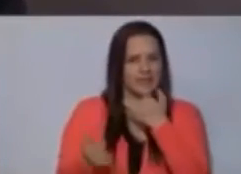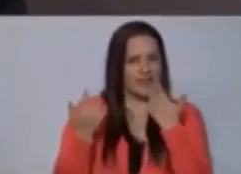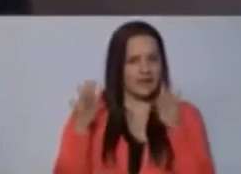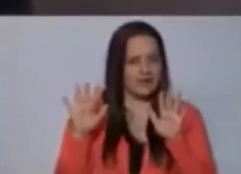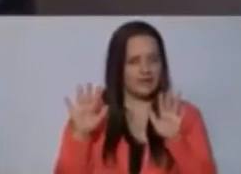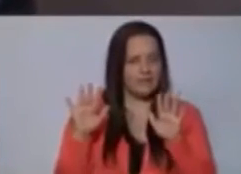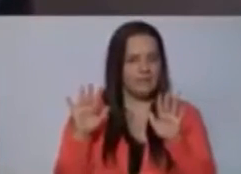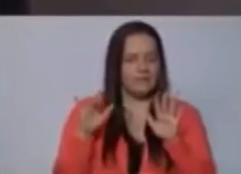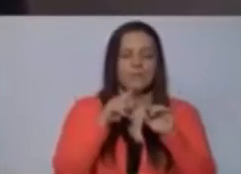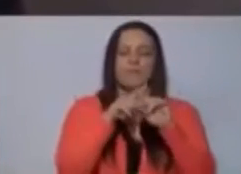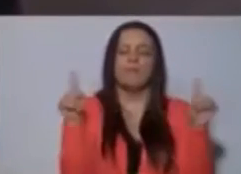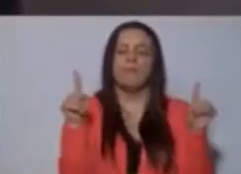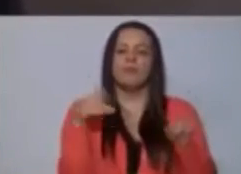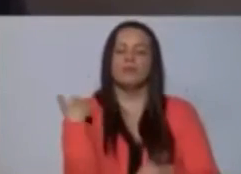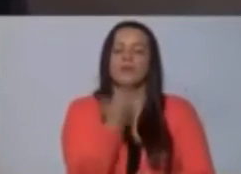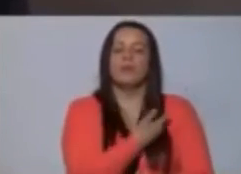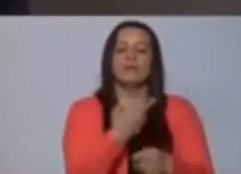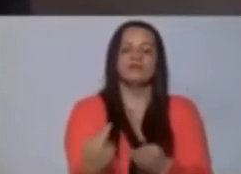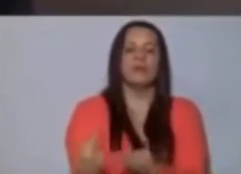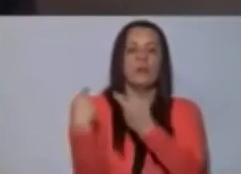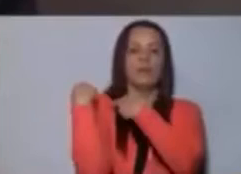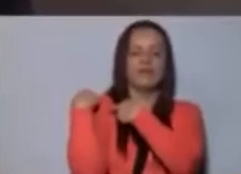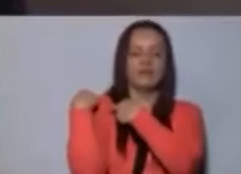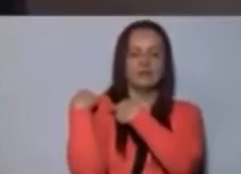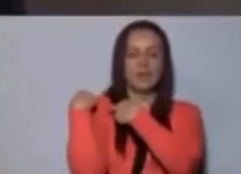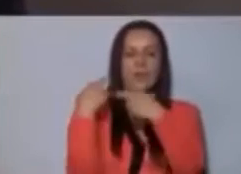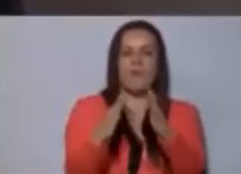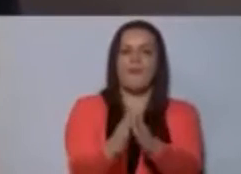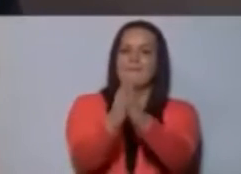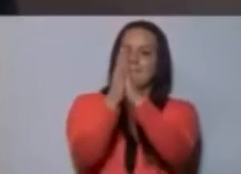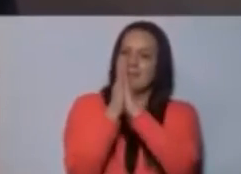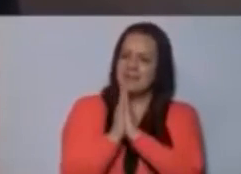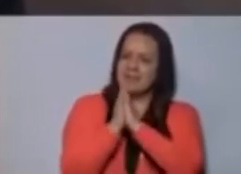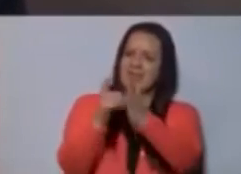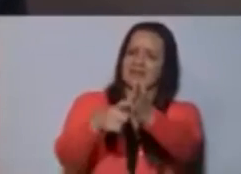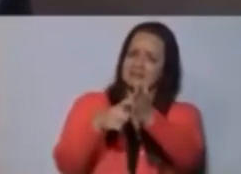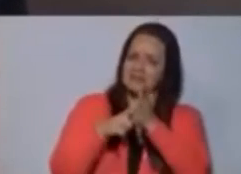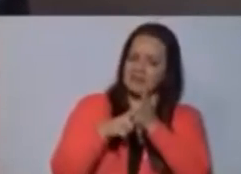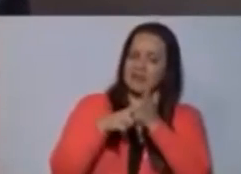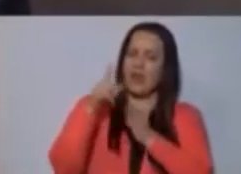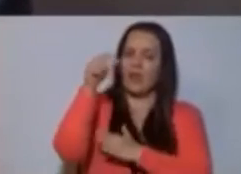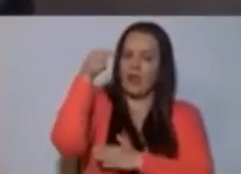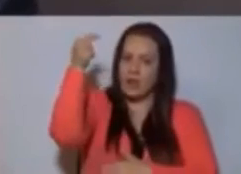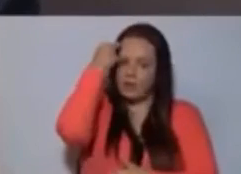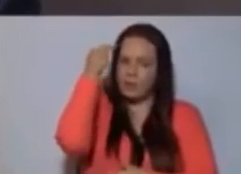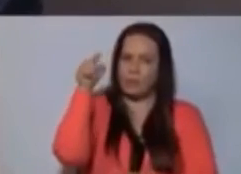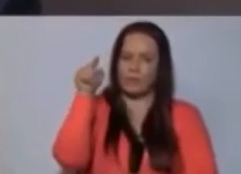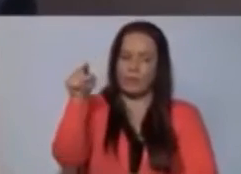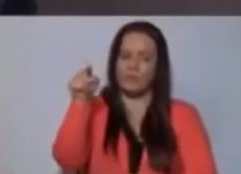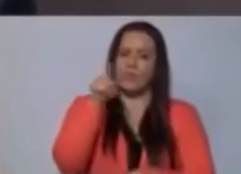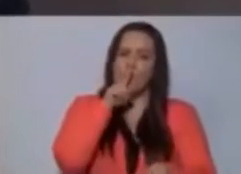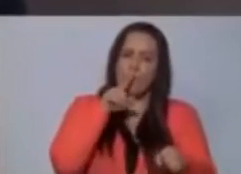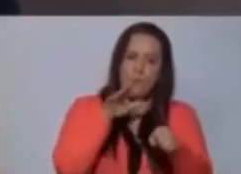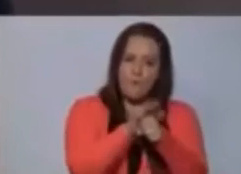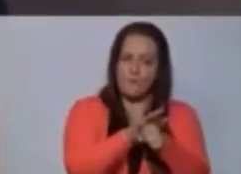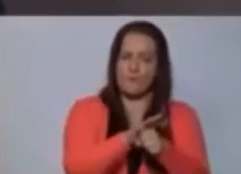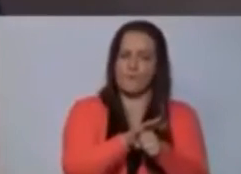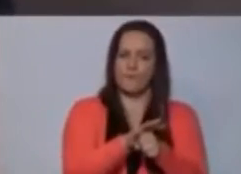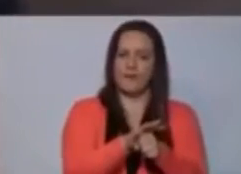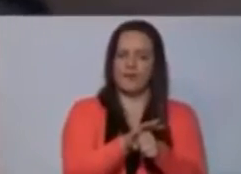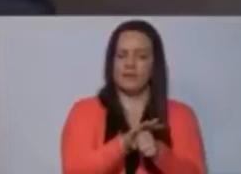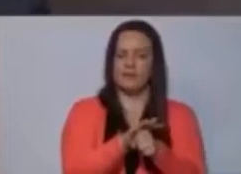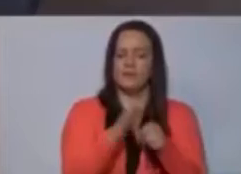Es nuestra obligación pedirle, exigirle al Poder Ejecutivo que cumpla cabalidad